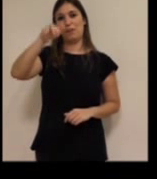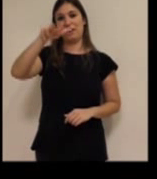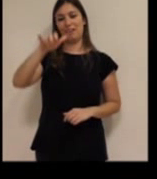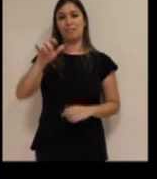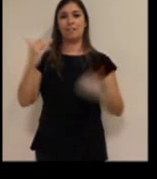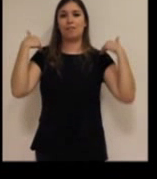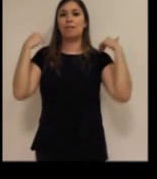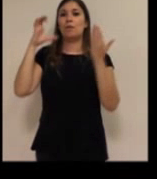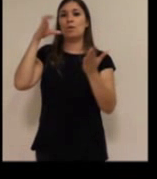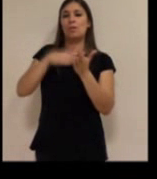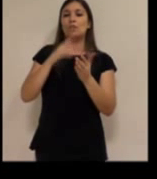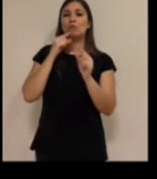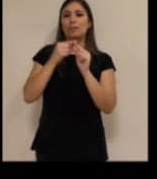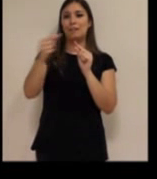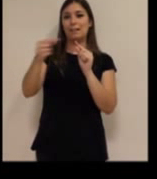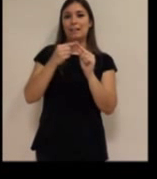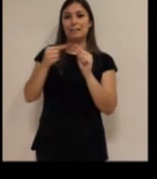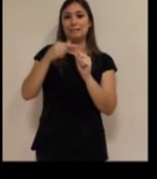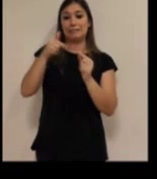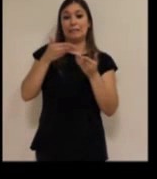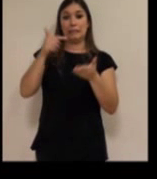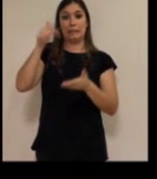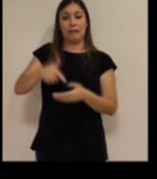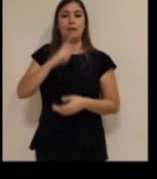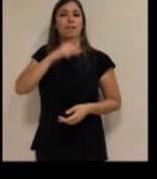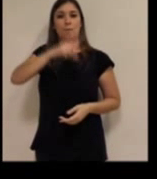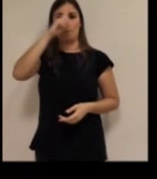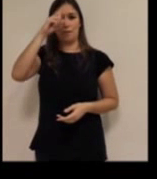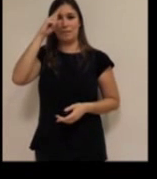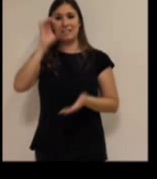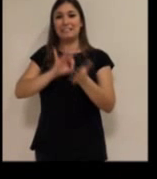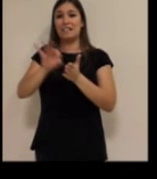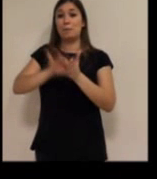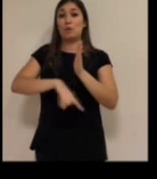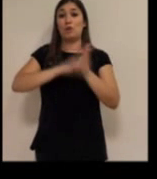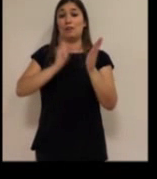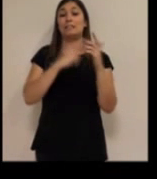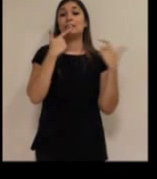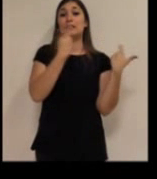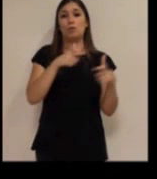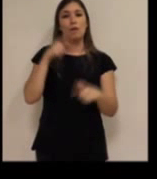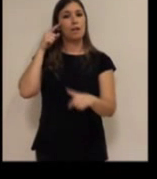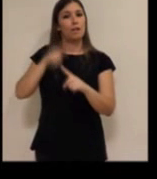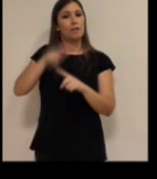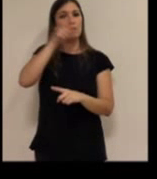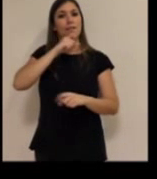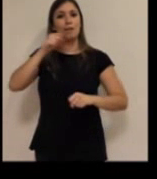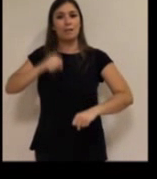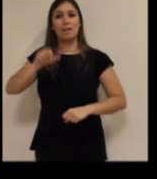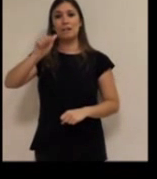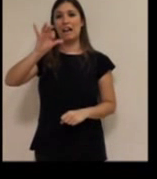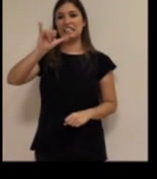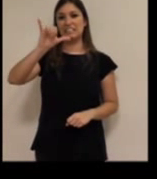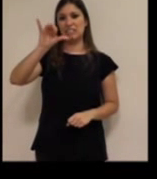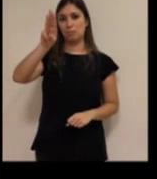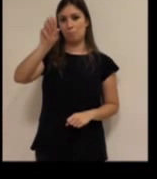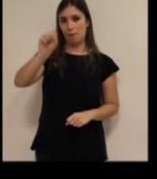del Centro de Atención de Teleasistencia de Madrid de la Asociación de Servicios Integral Sectorial para Ancianos, denominada ASISPA.